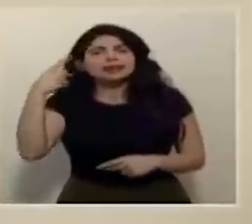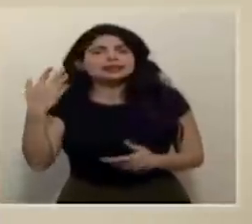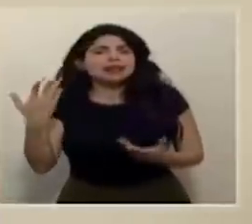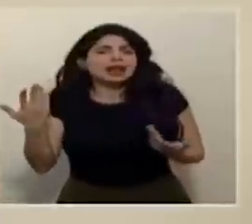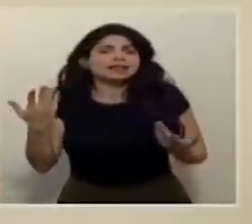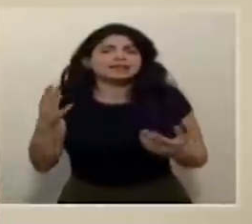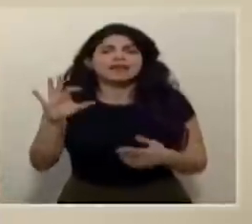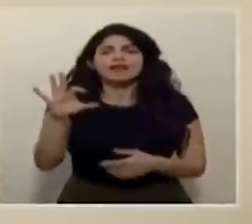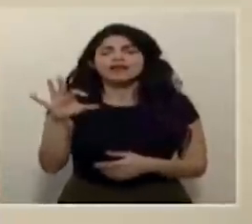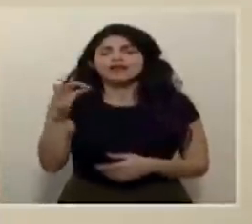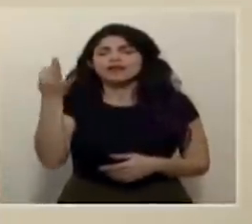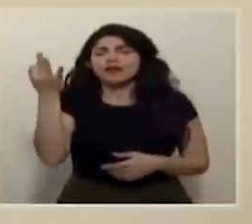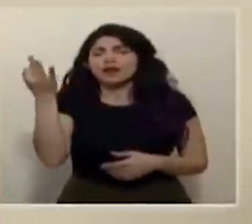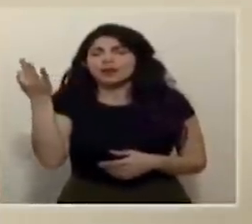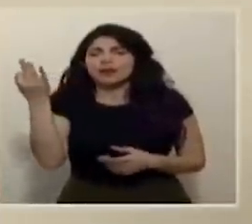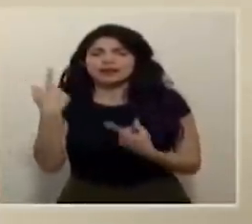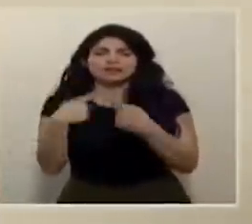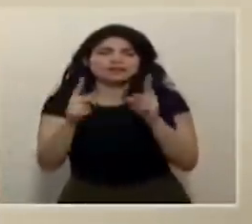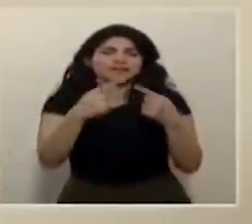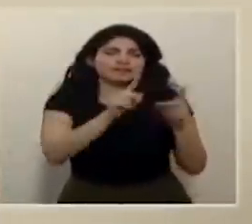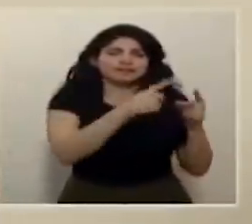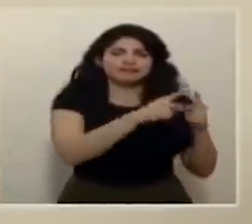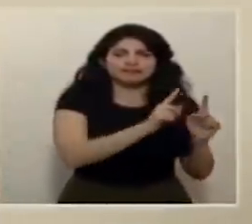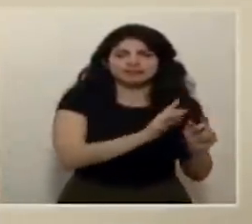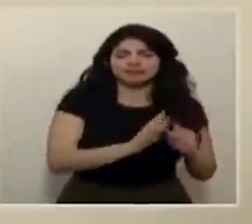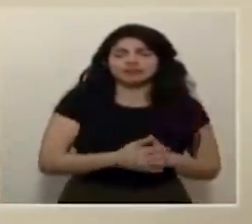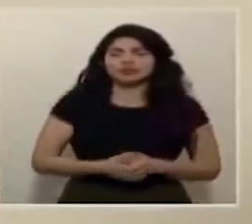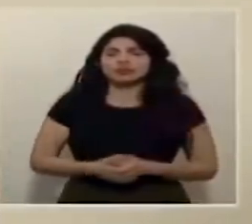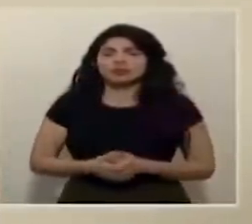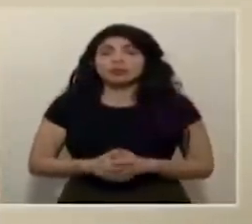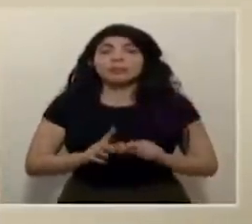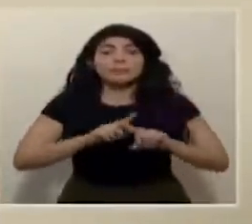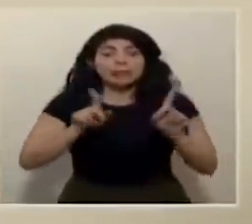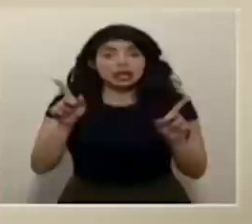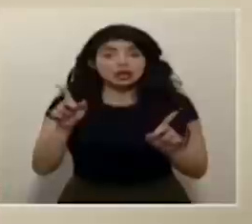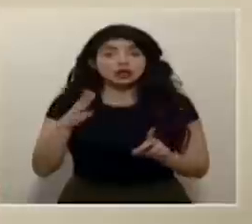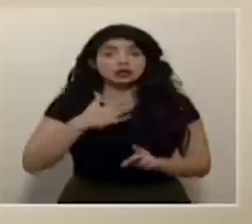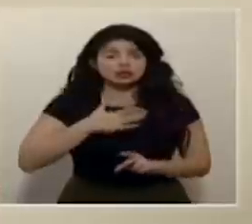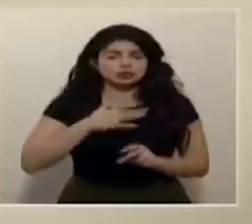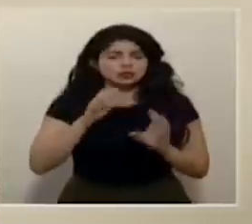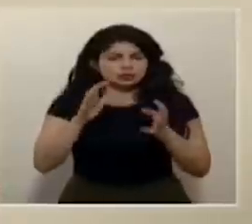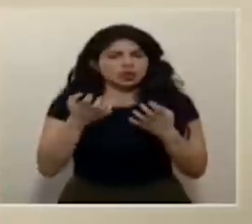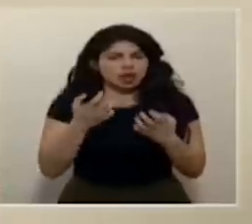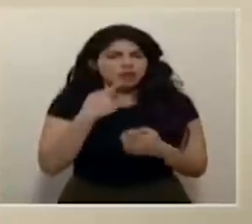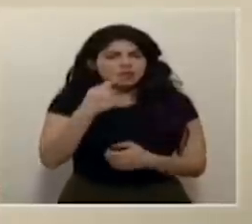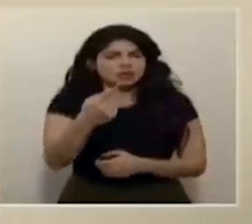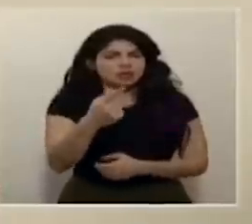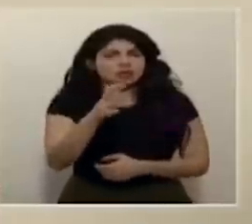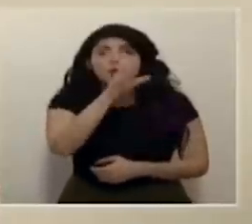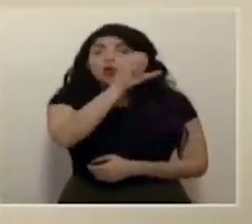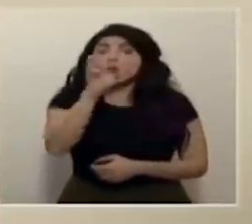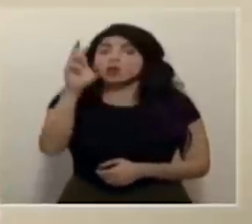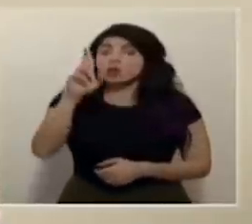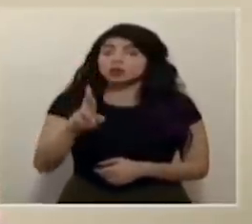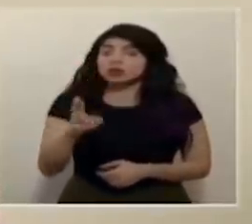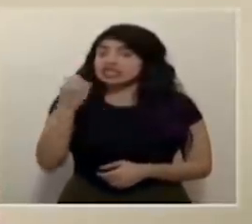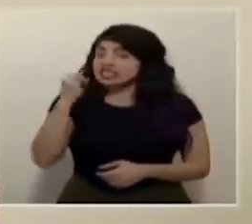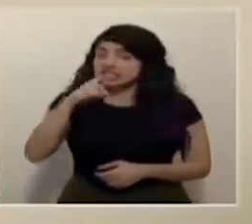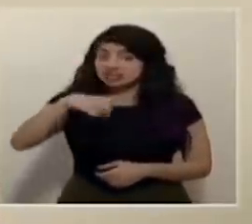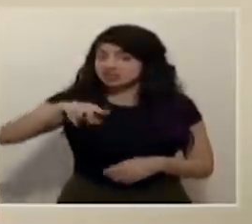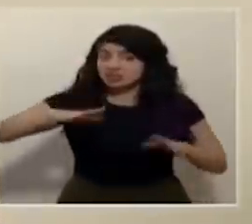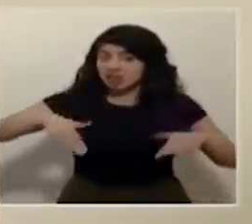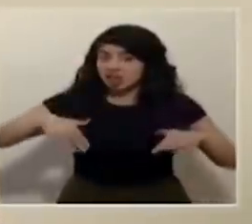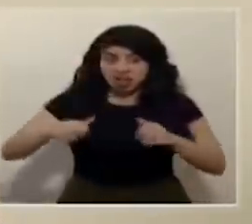de una forma particular pero yo si les quiero decir algo Costa Rica si no nos unimos